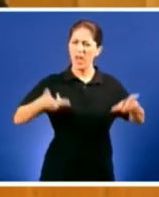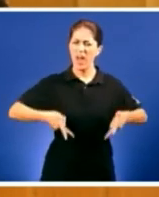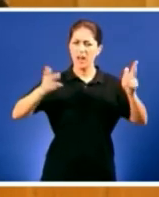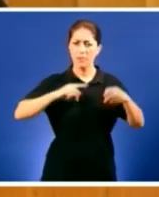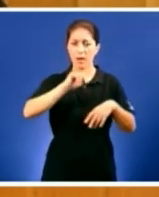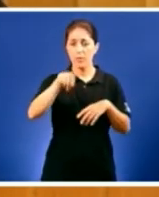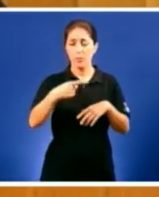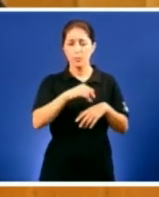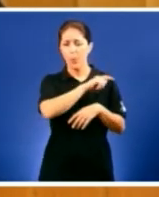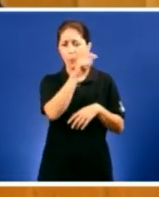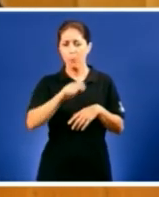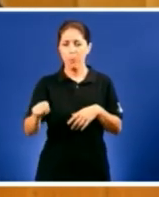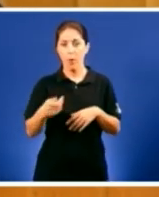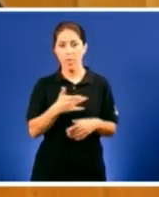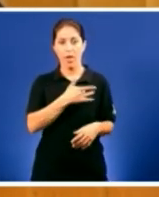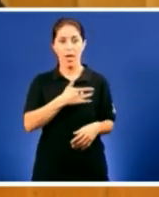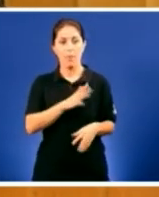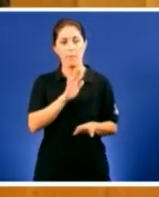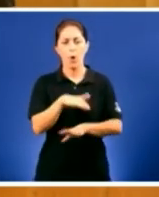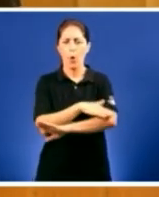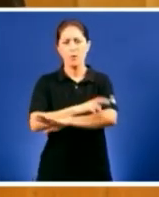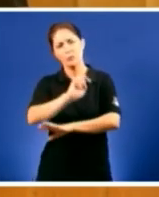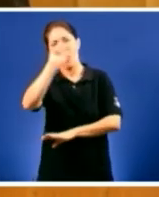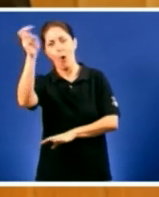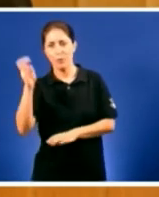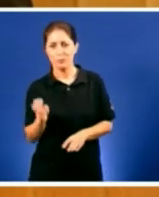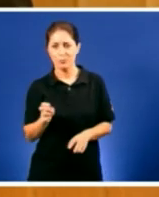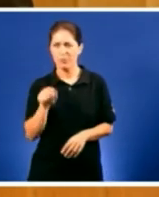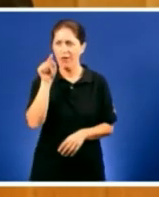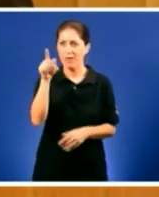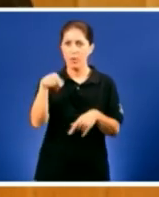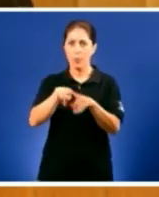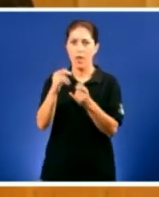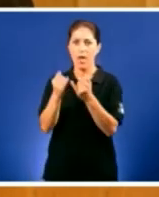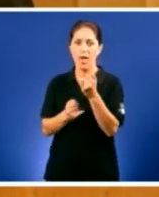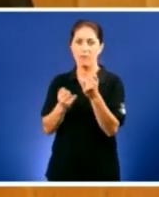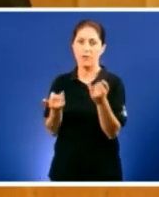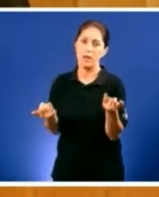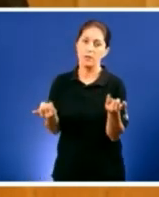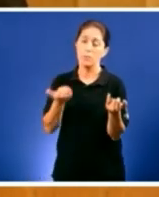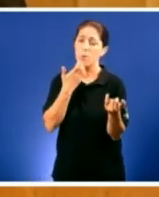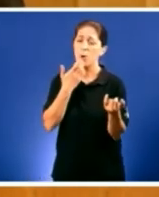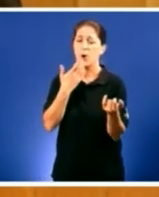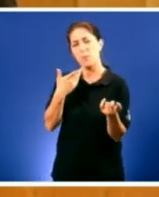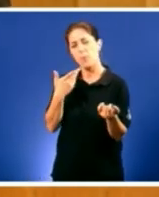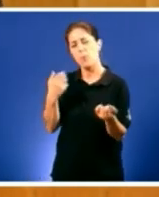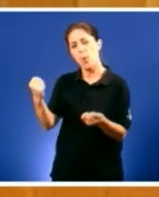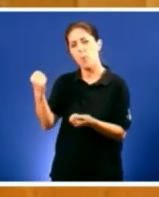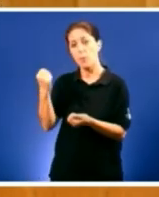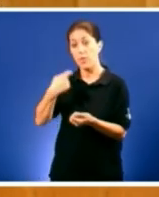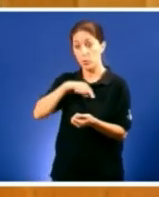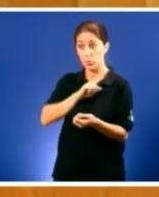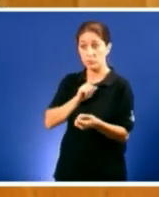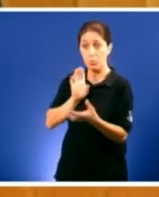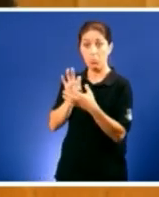amore con outras soberanías, contras que non vai nin quer ire a soberanía nosa.